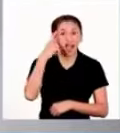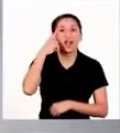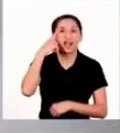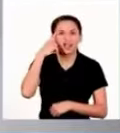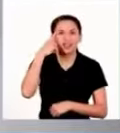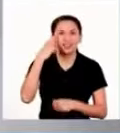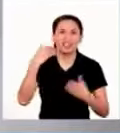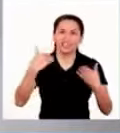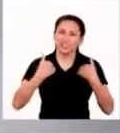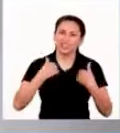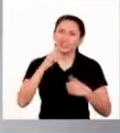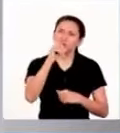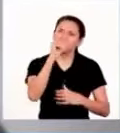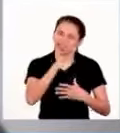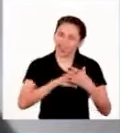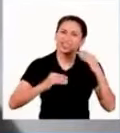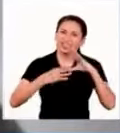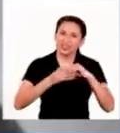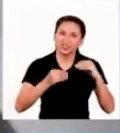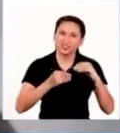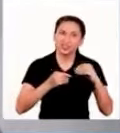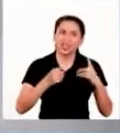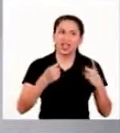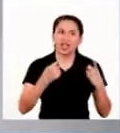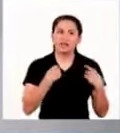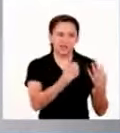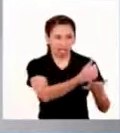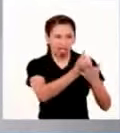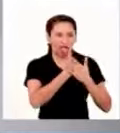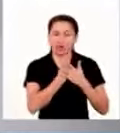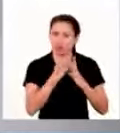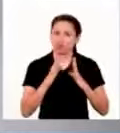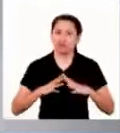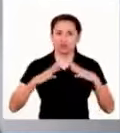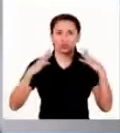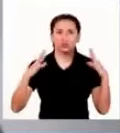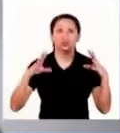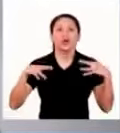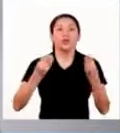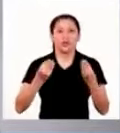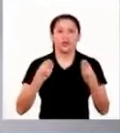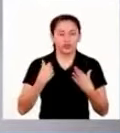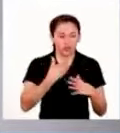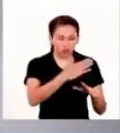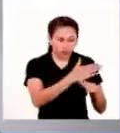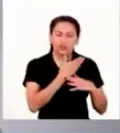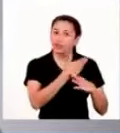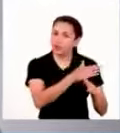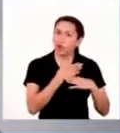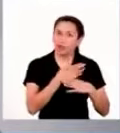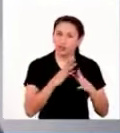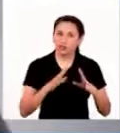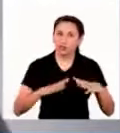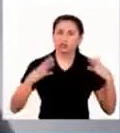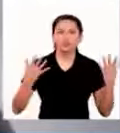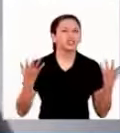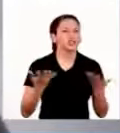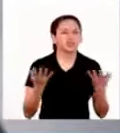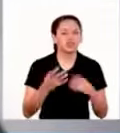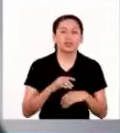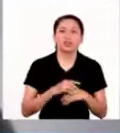Ahorita que recuerdo, tengo una historia que me emociona mucho, ya que hemos compartido mucho con él,